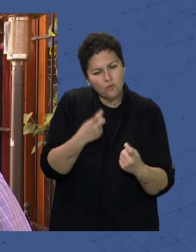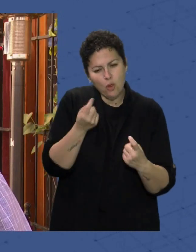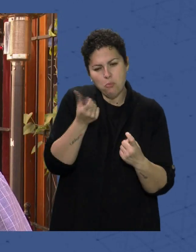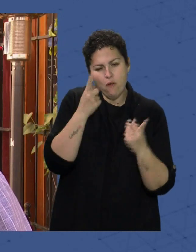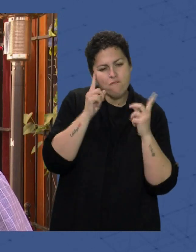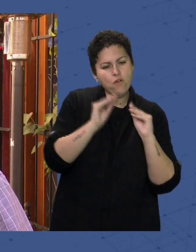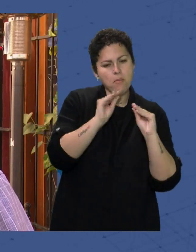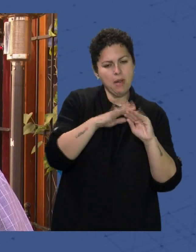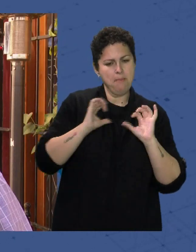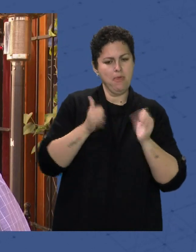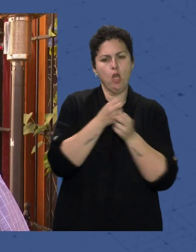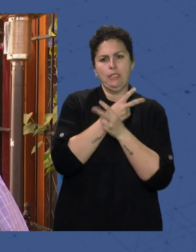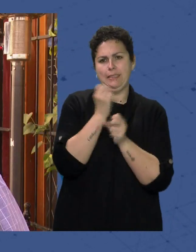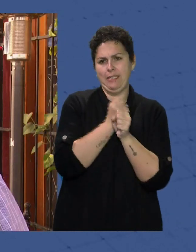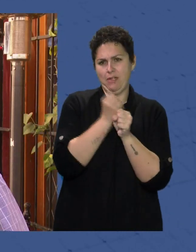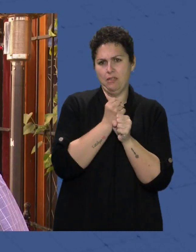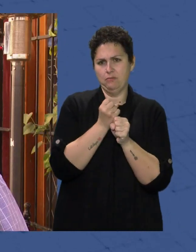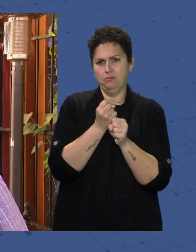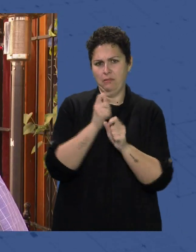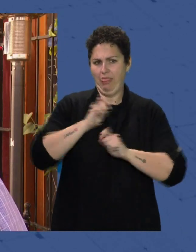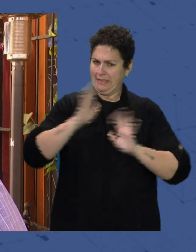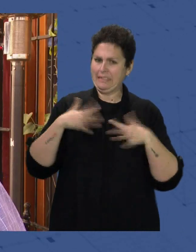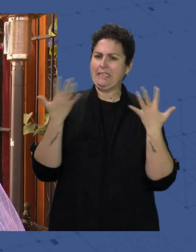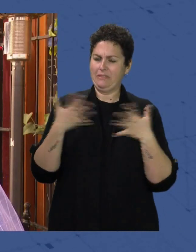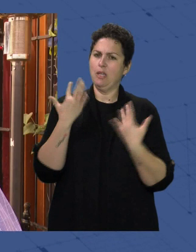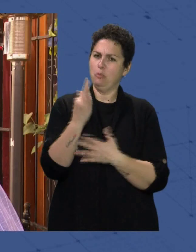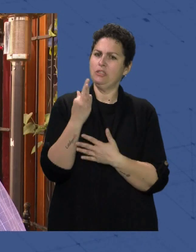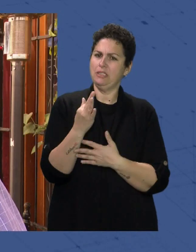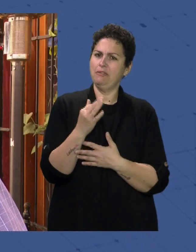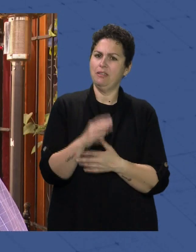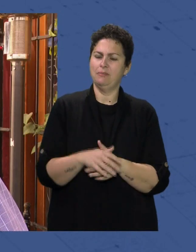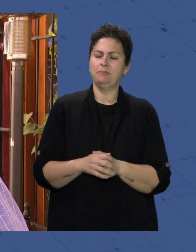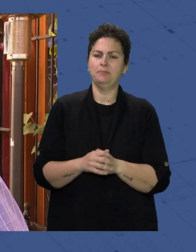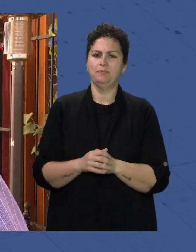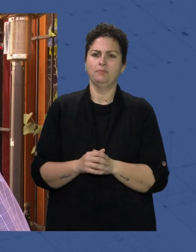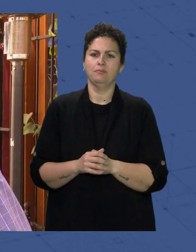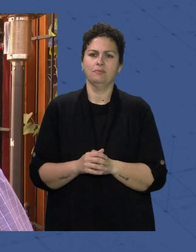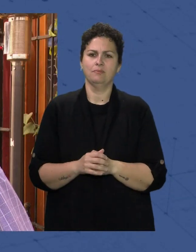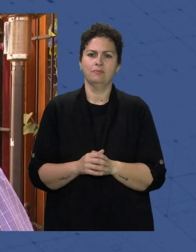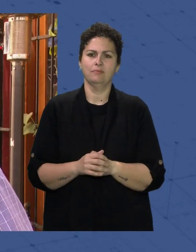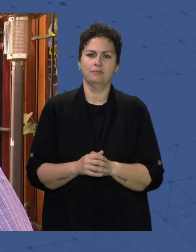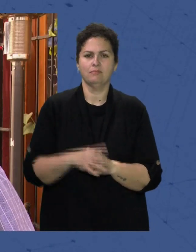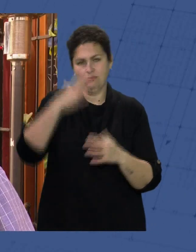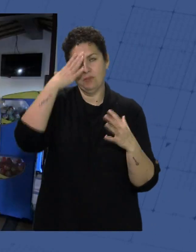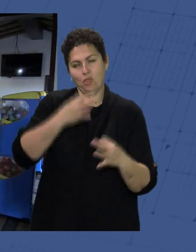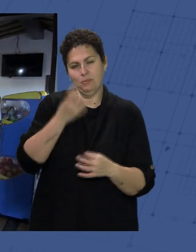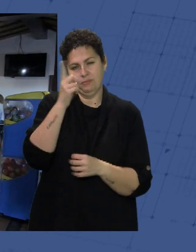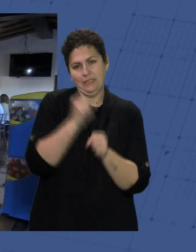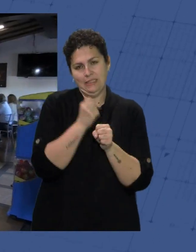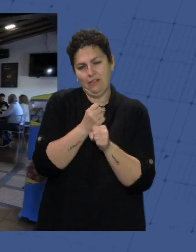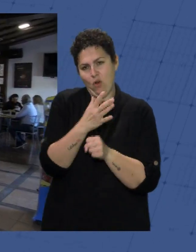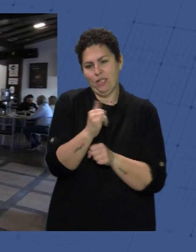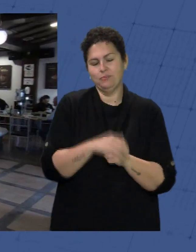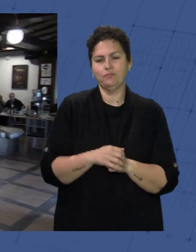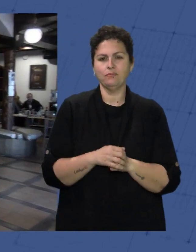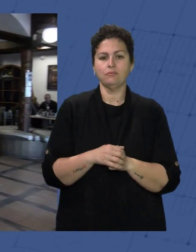empiecen A trabajar en la hostelería Que da muchas satisfacciones Aparte de Lógicamente Del poder trabajar Se acerca